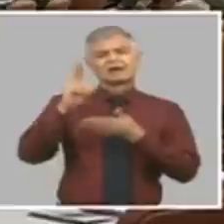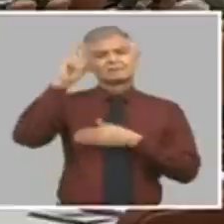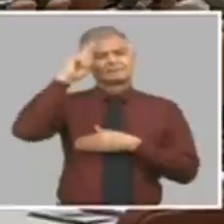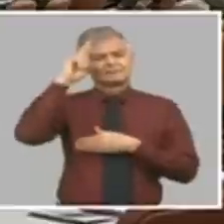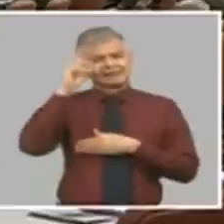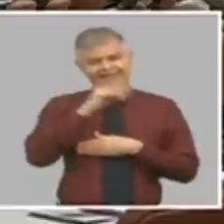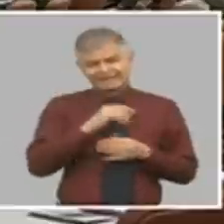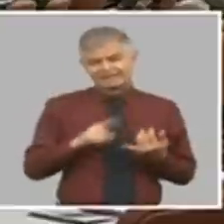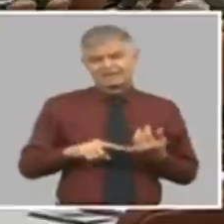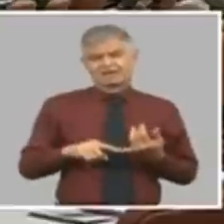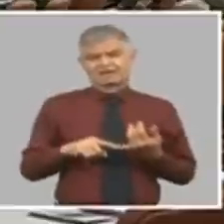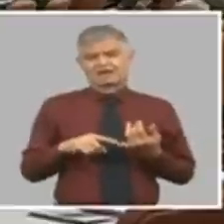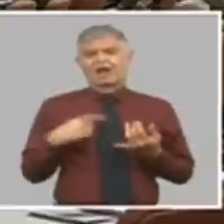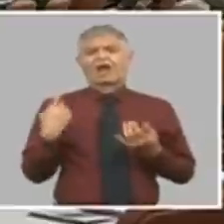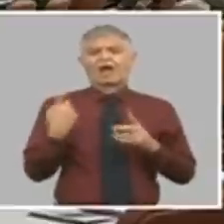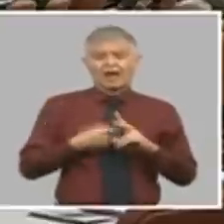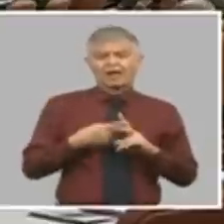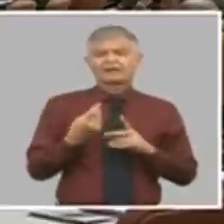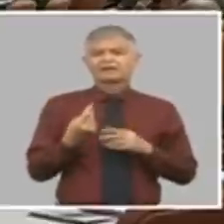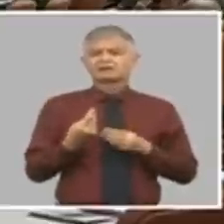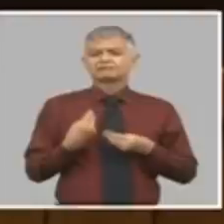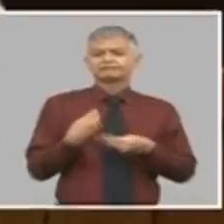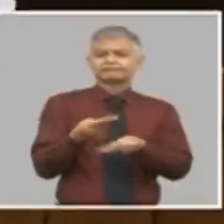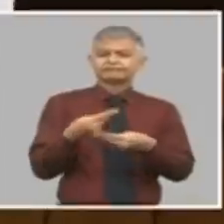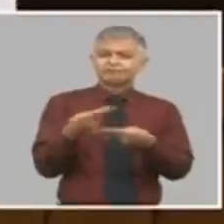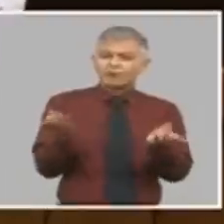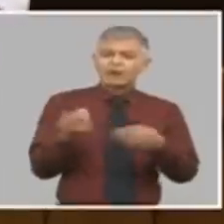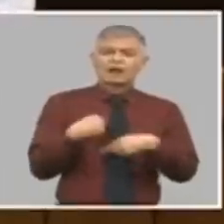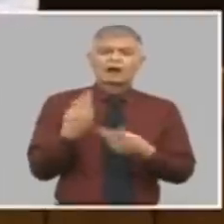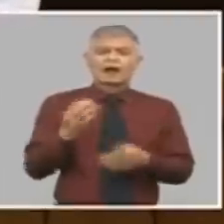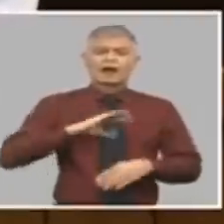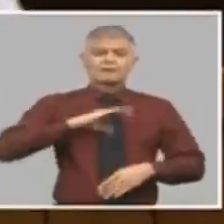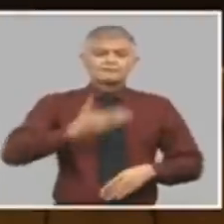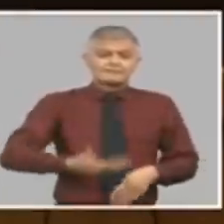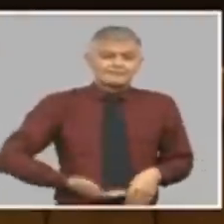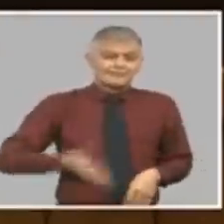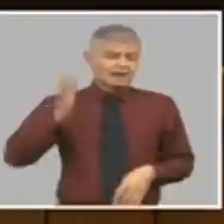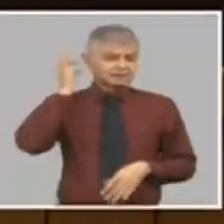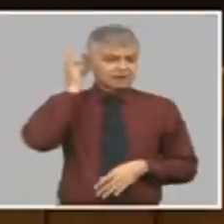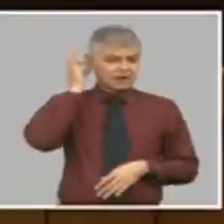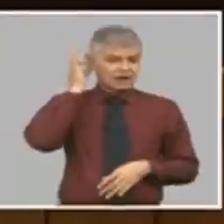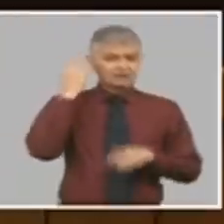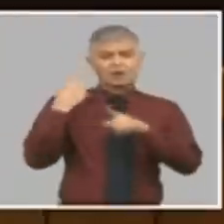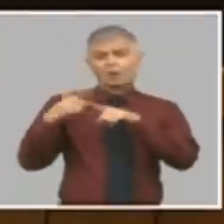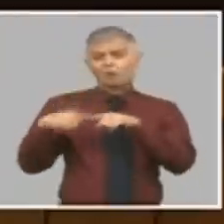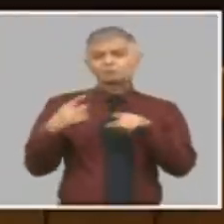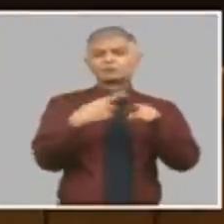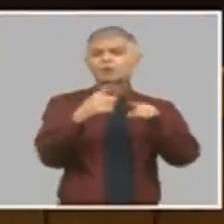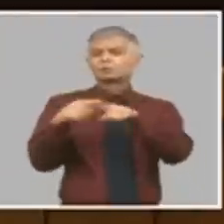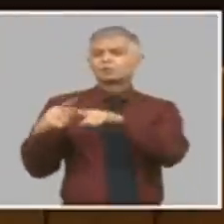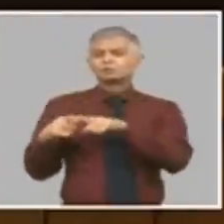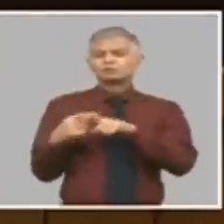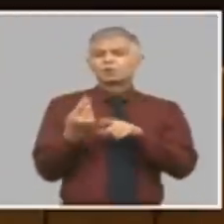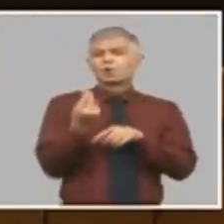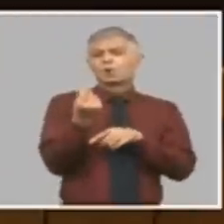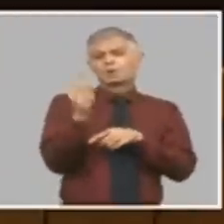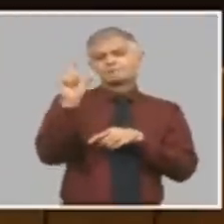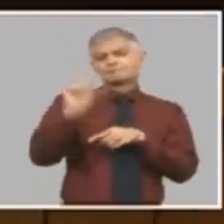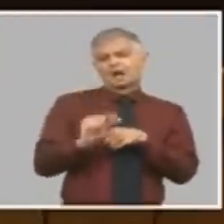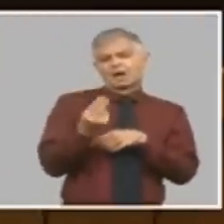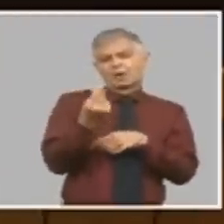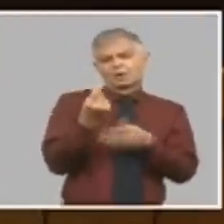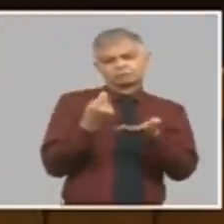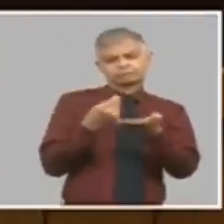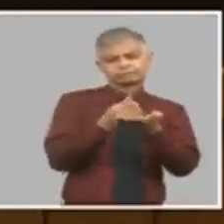nosotros tenemos suministros para las embarazadas, nosotros tenemos productos subsidiados para niños, e